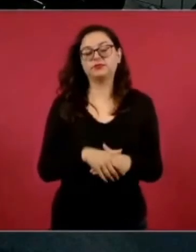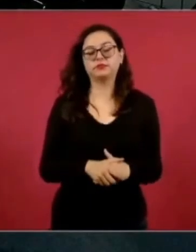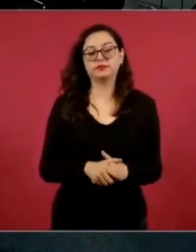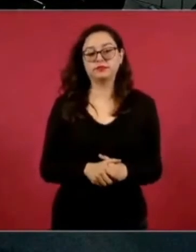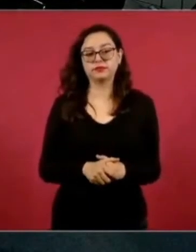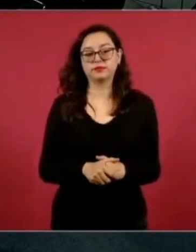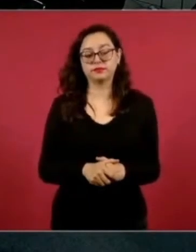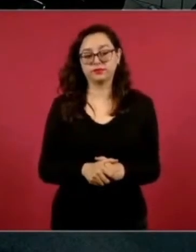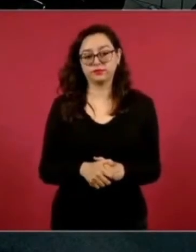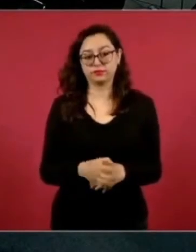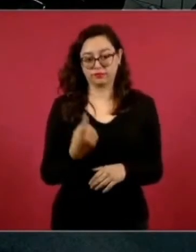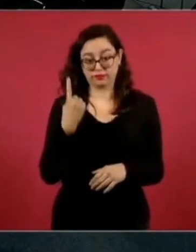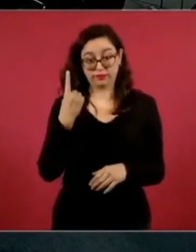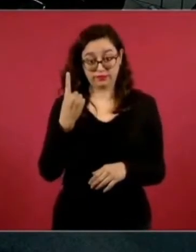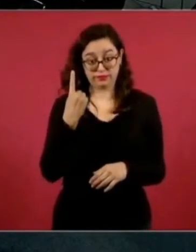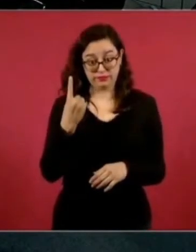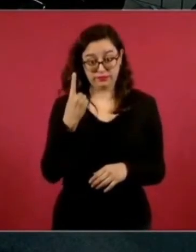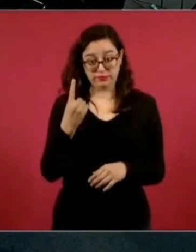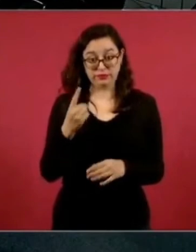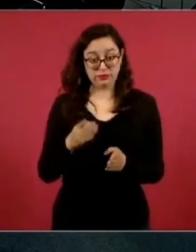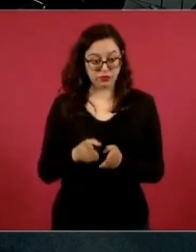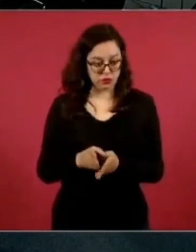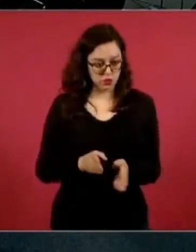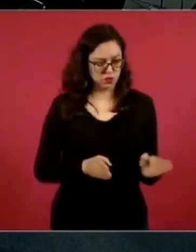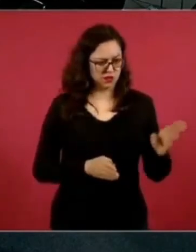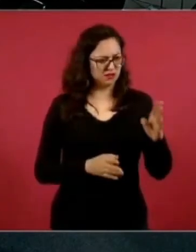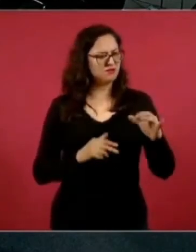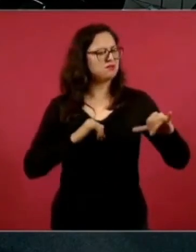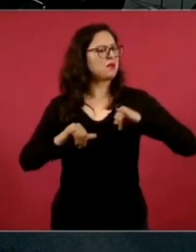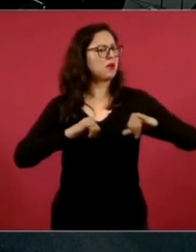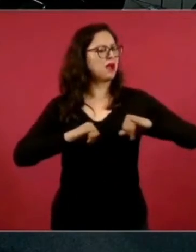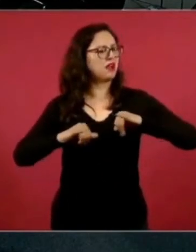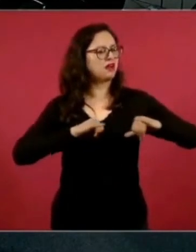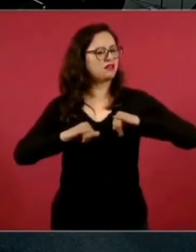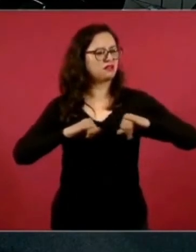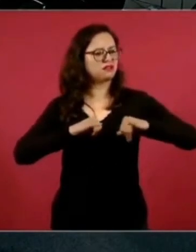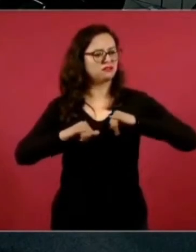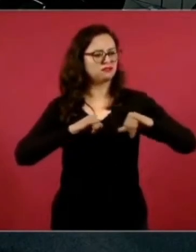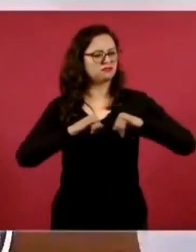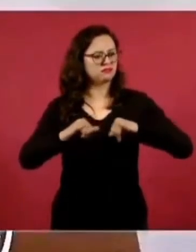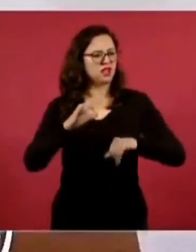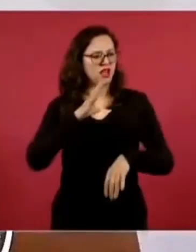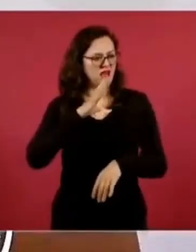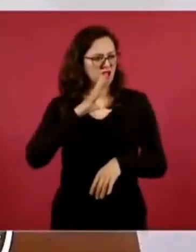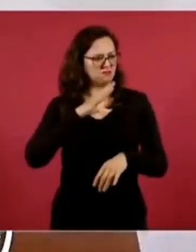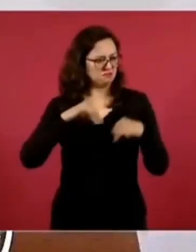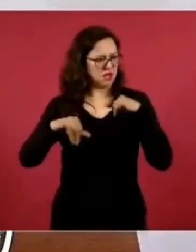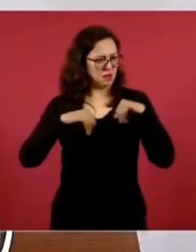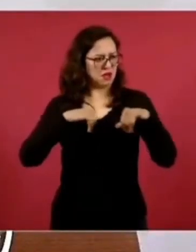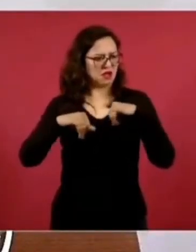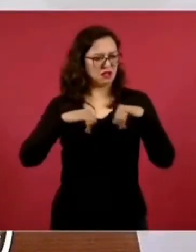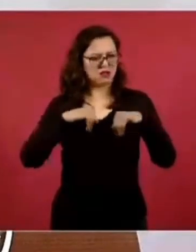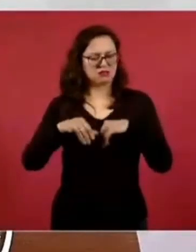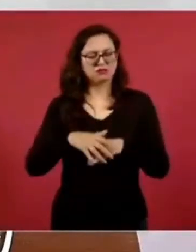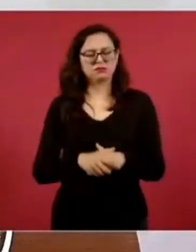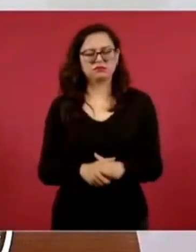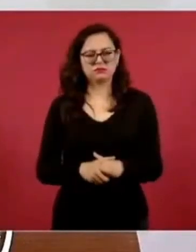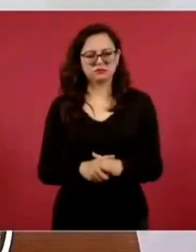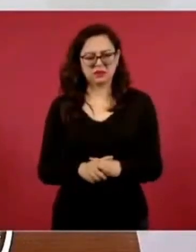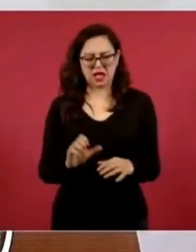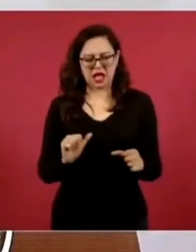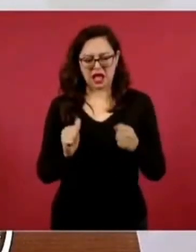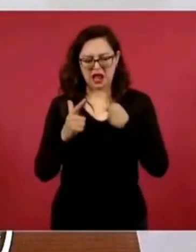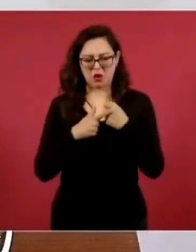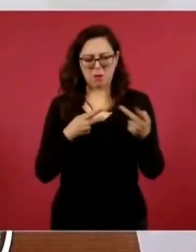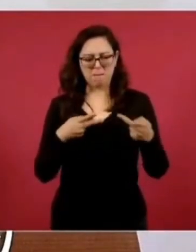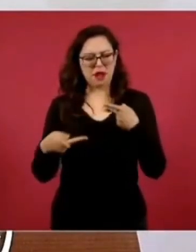esa es… a ver, si no pones un… Yo creo que debe de haber algún plano de